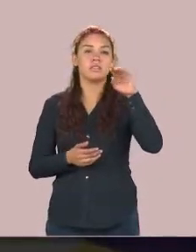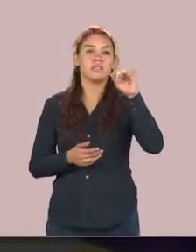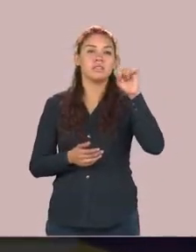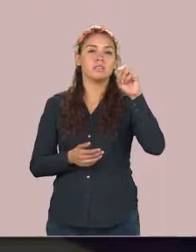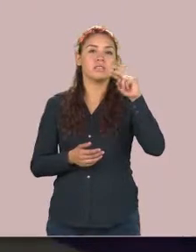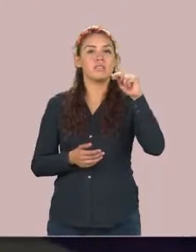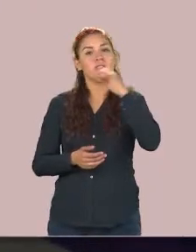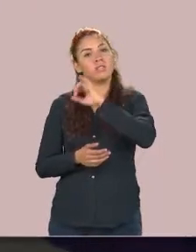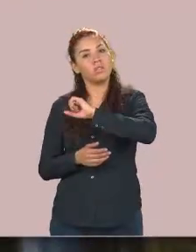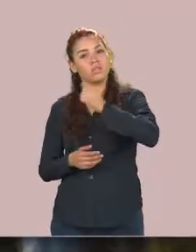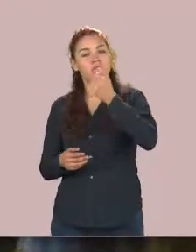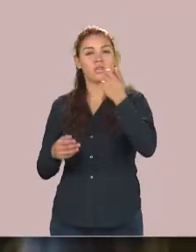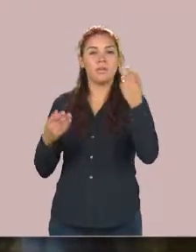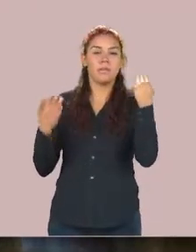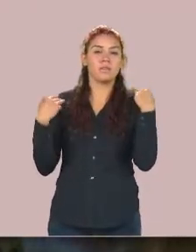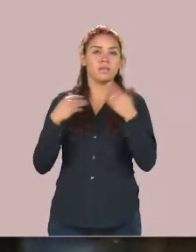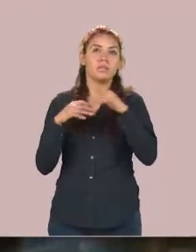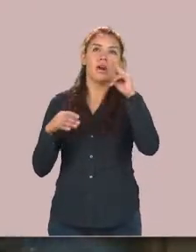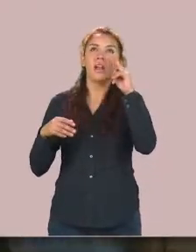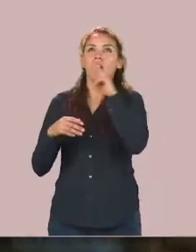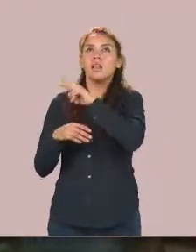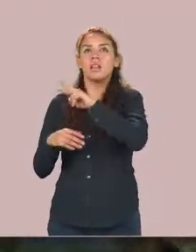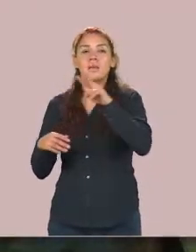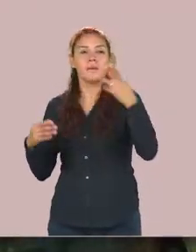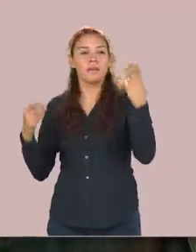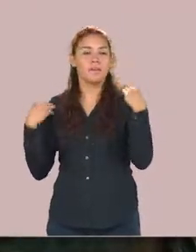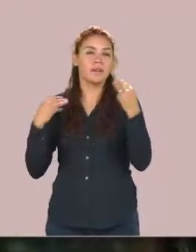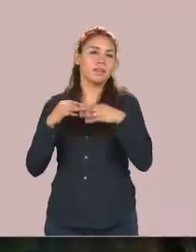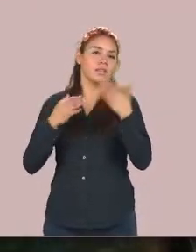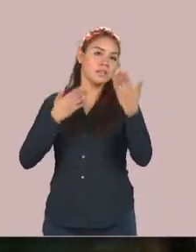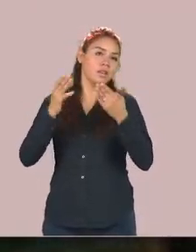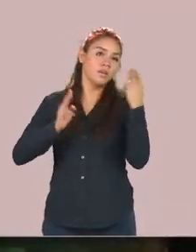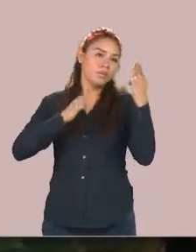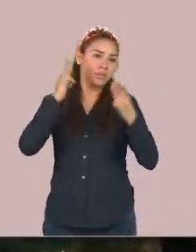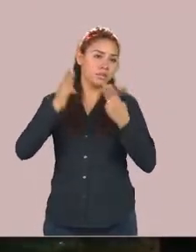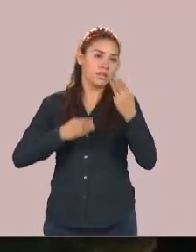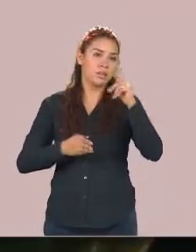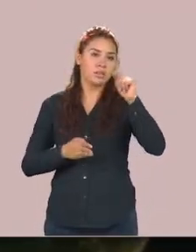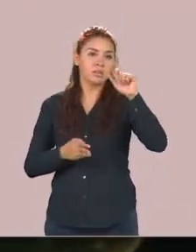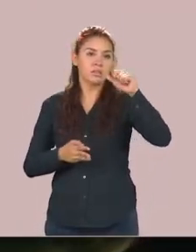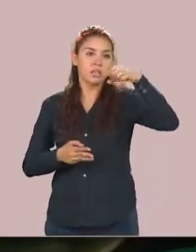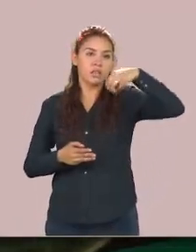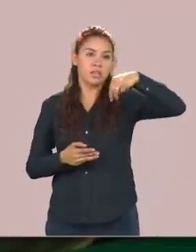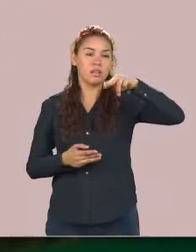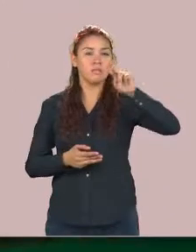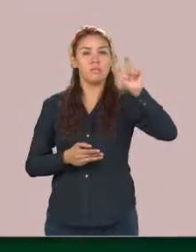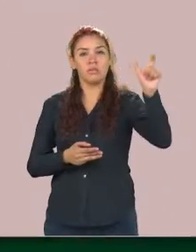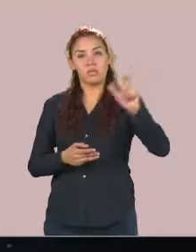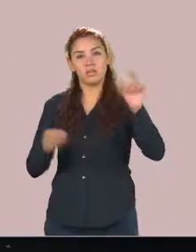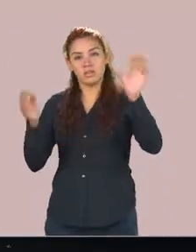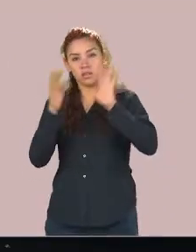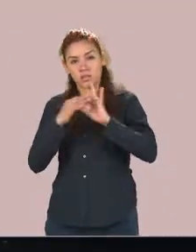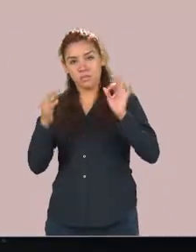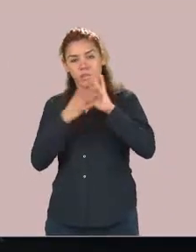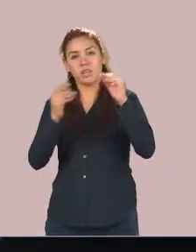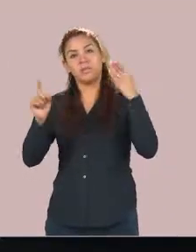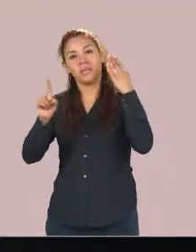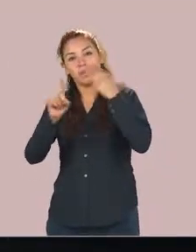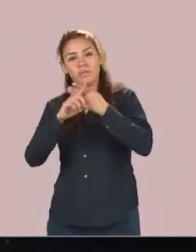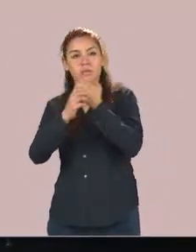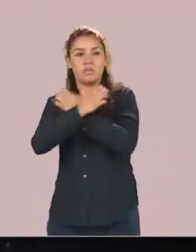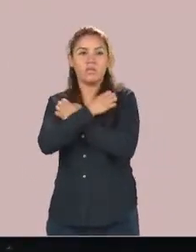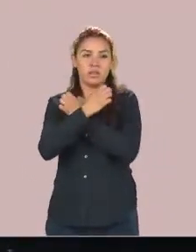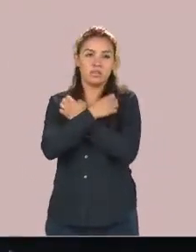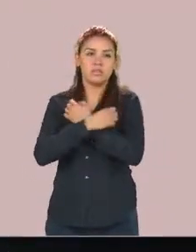la maestra Ofelia Martínez el Museo Tamux tiene como principal objetivo promover la educación la investigación así como la